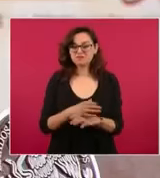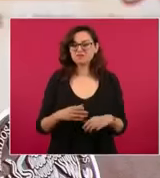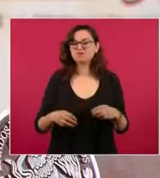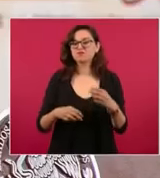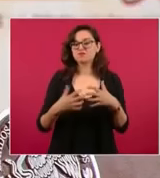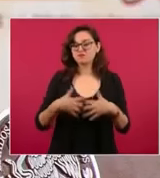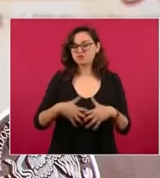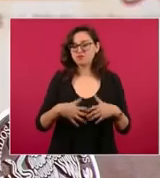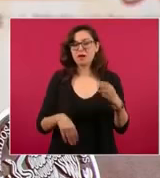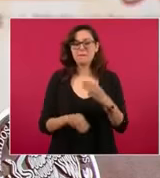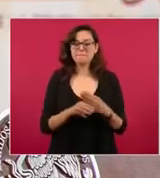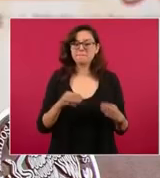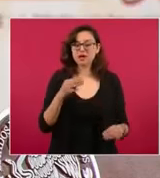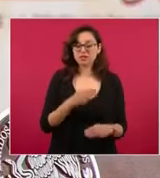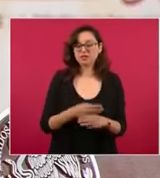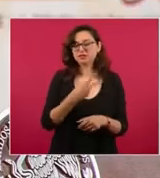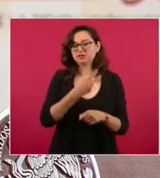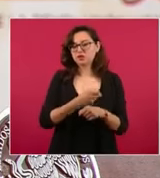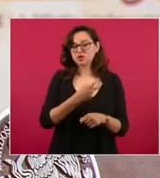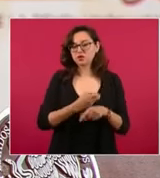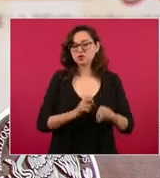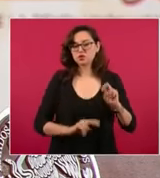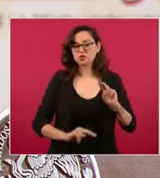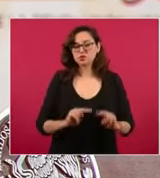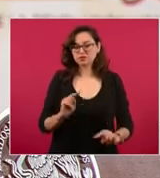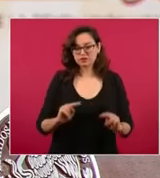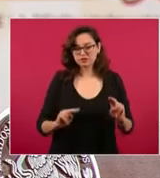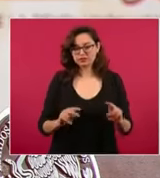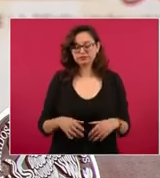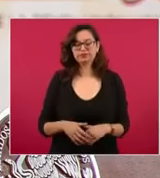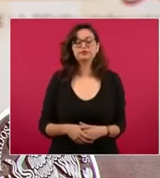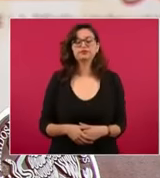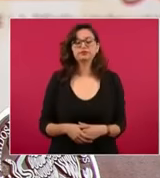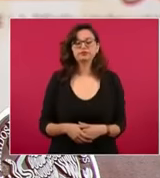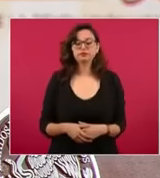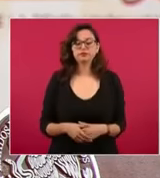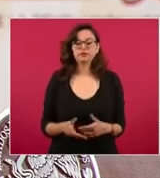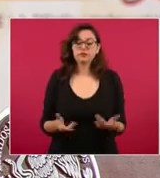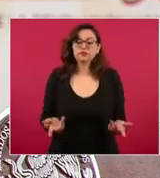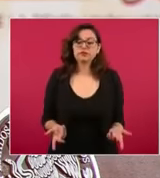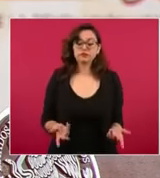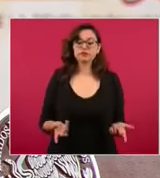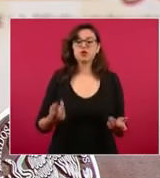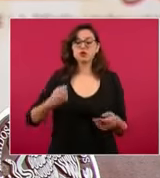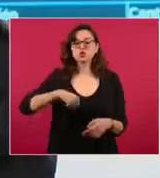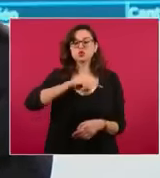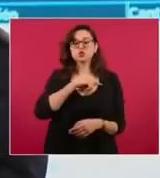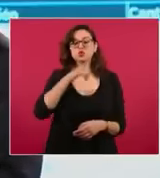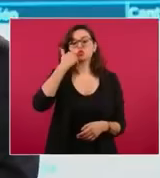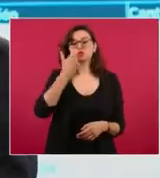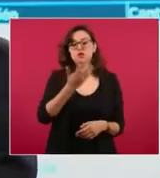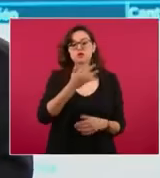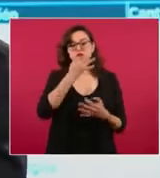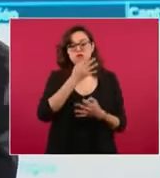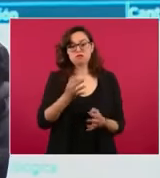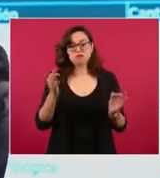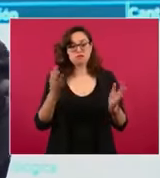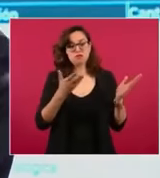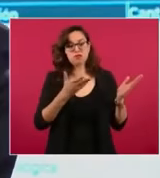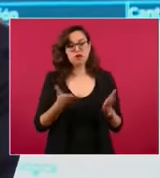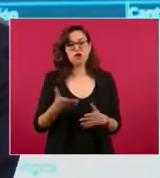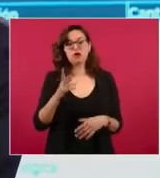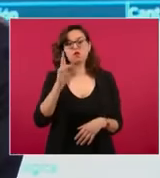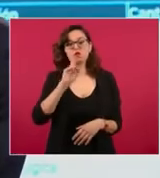segundo nivel de atención. Y queremos comentar, y que sea la voz de la doctora Tania